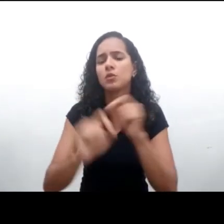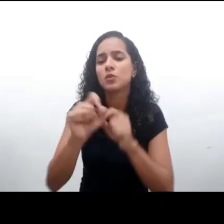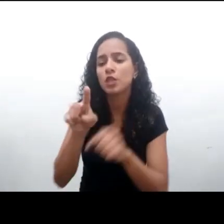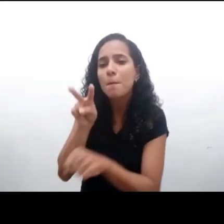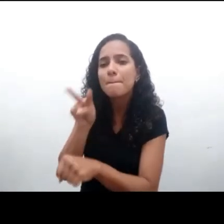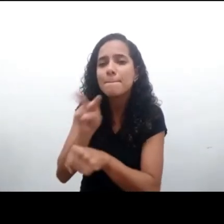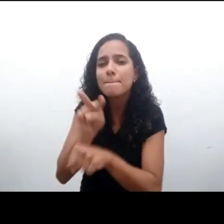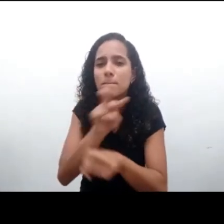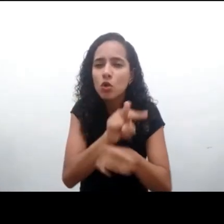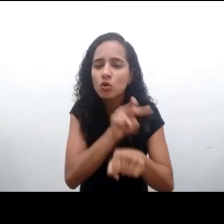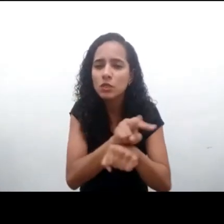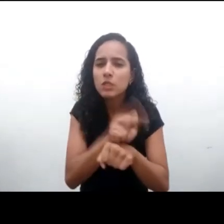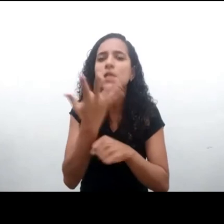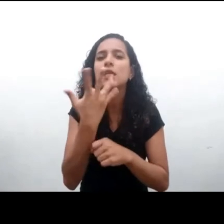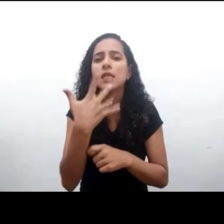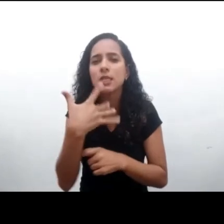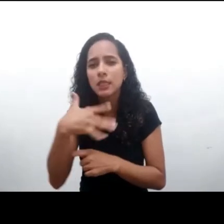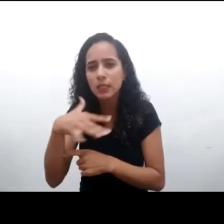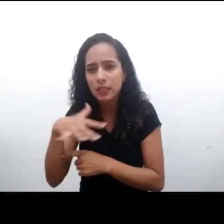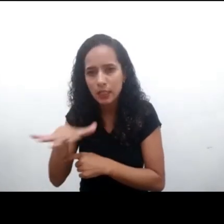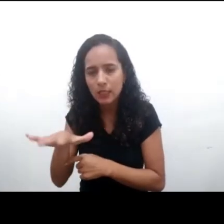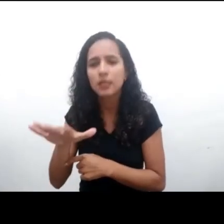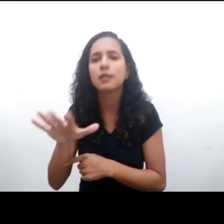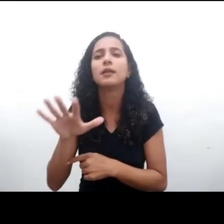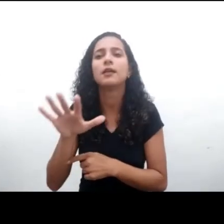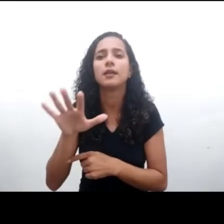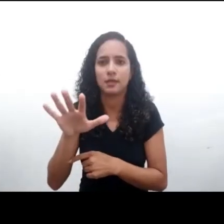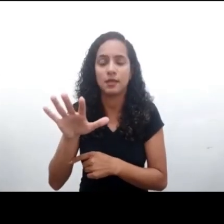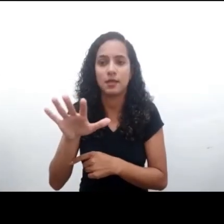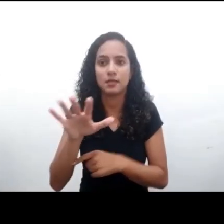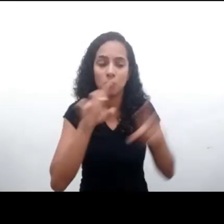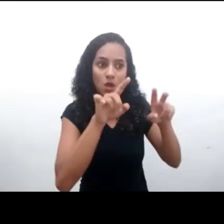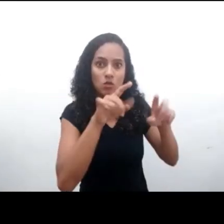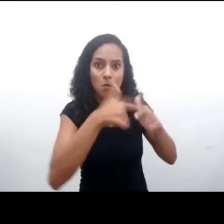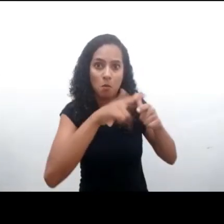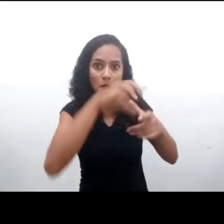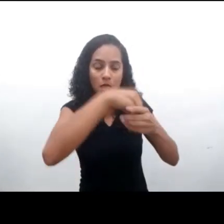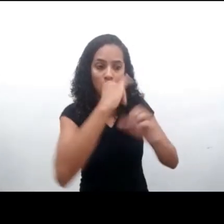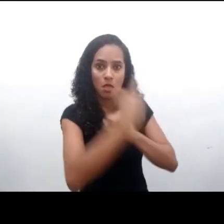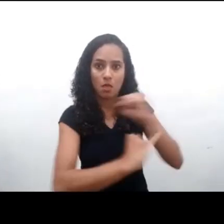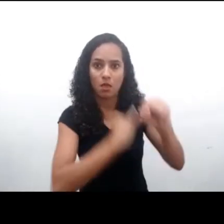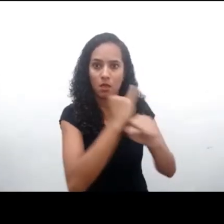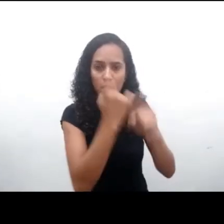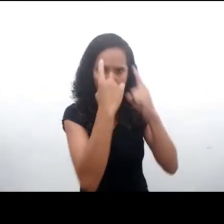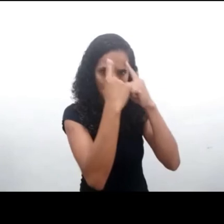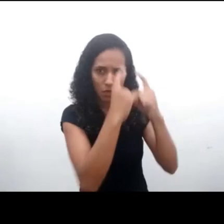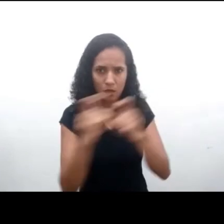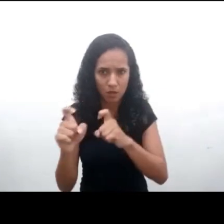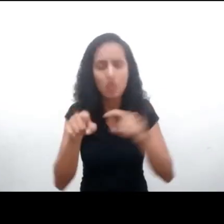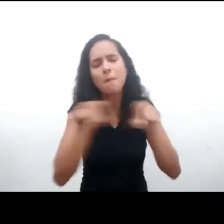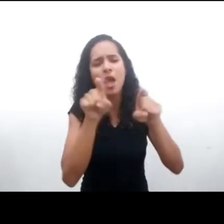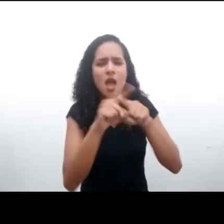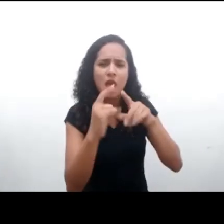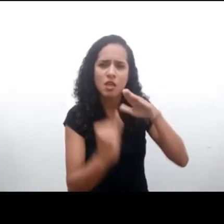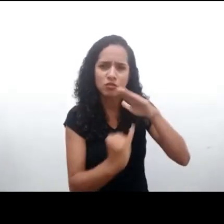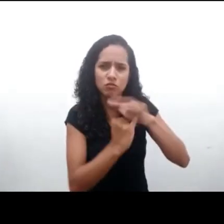de protegerse no solo a los niños desde la perspectiva de las prácticas interpersonales en la relación de los niños con